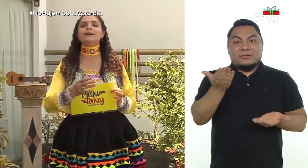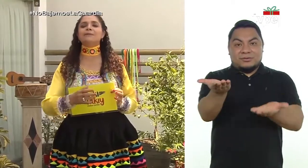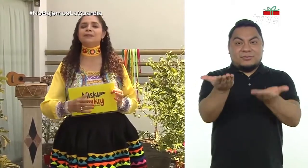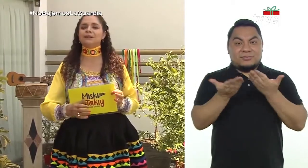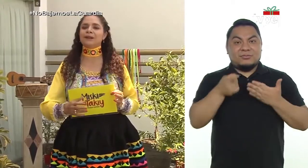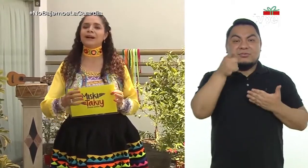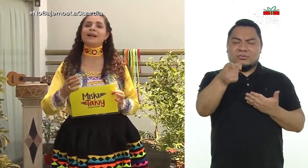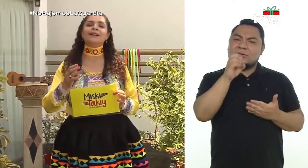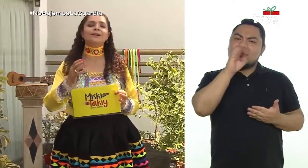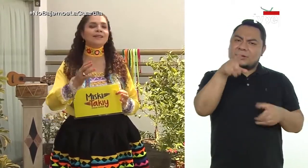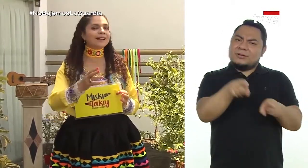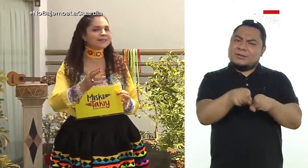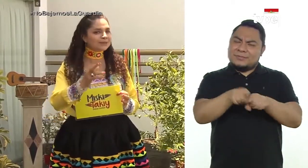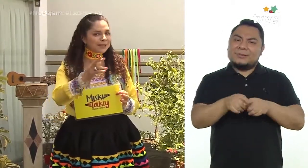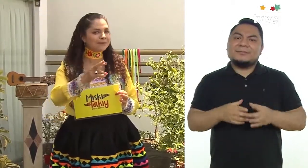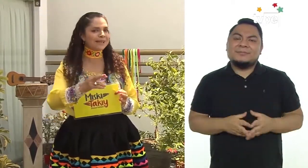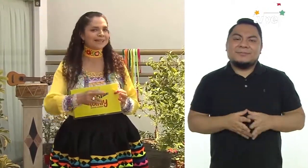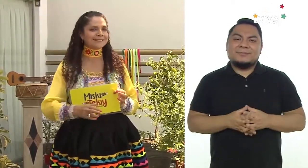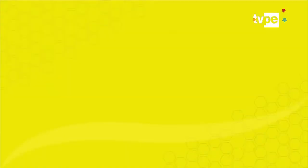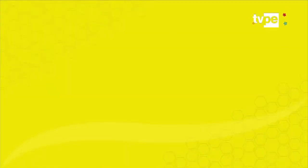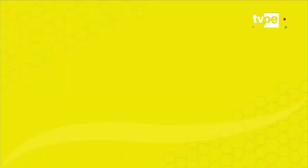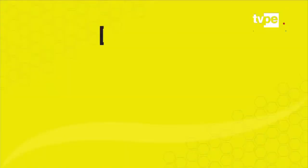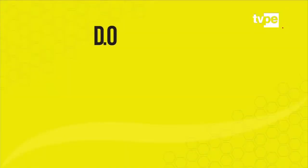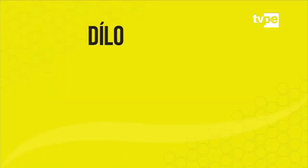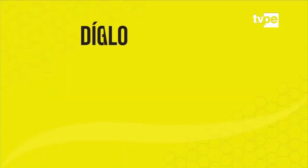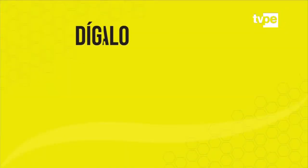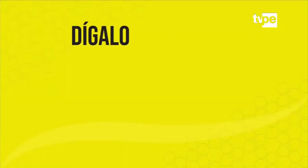Ahora te invito a que lo digas tú también.